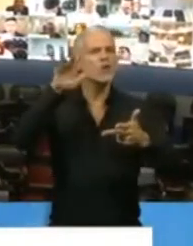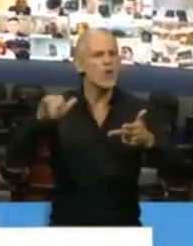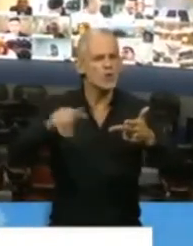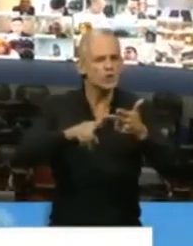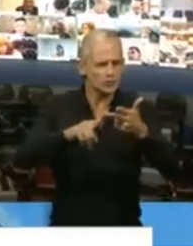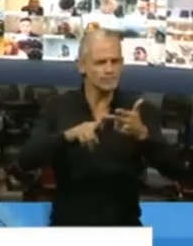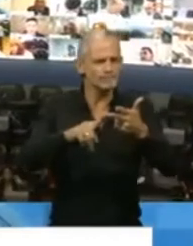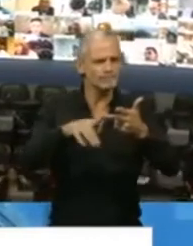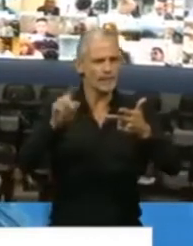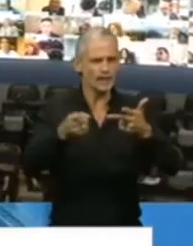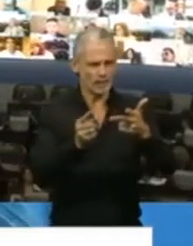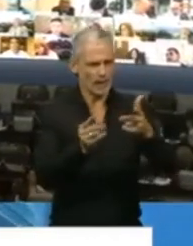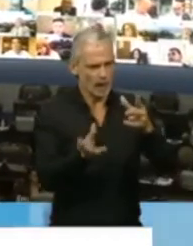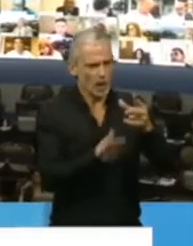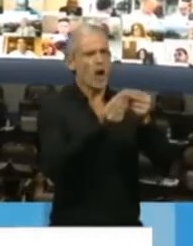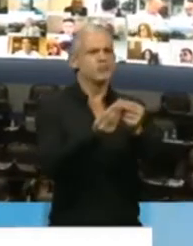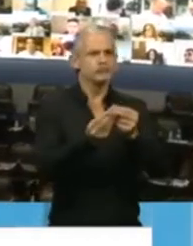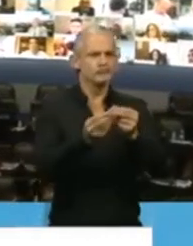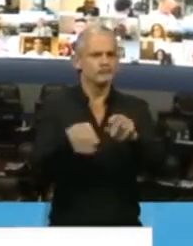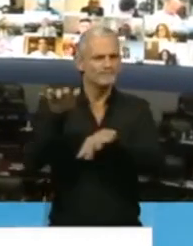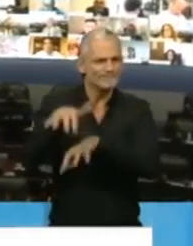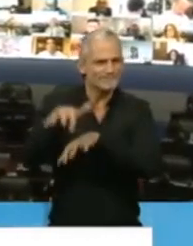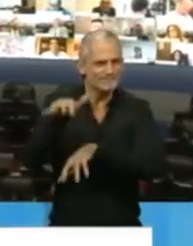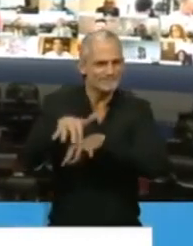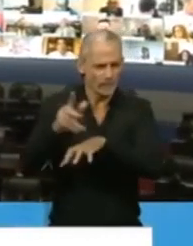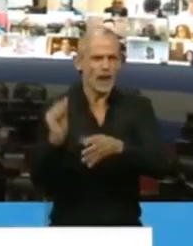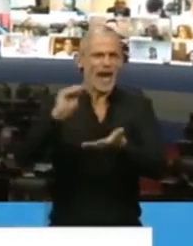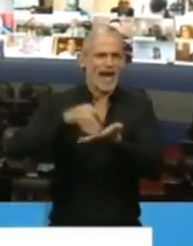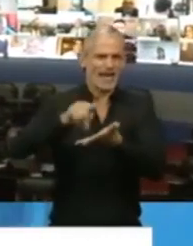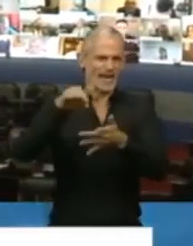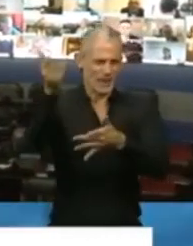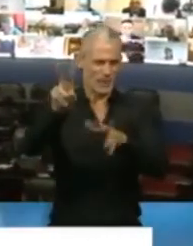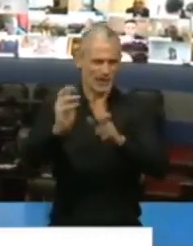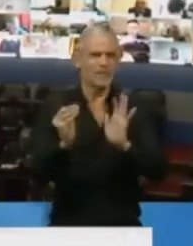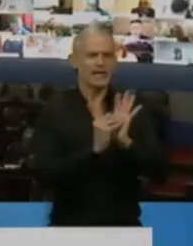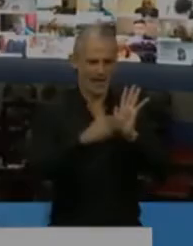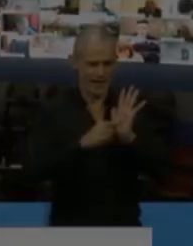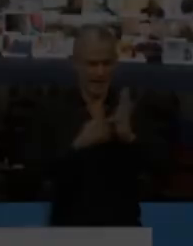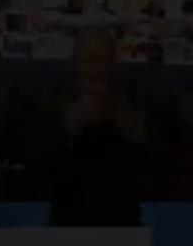Quería que quedara constancia en la versión taquigráfica y se la ha tratado oportunamente. Muy bien, gracias, Diputado.